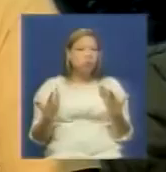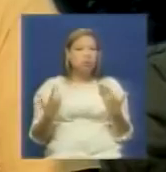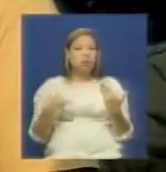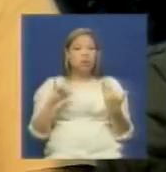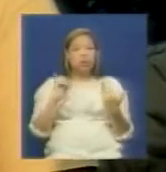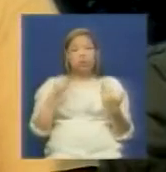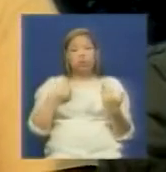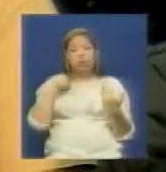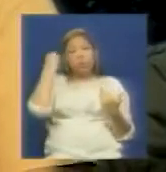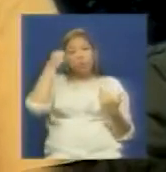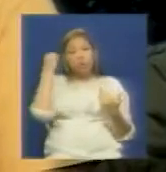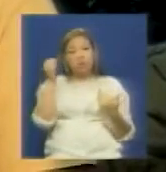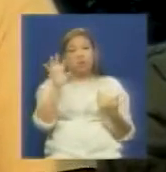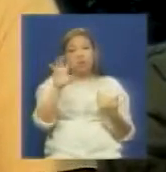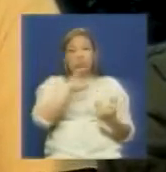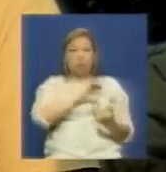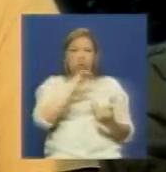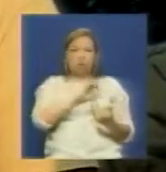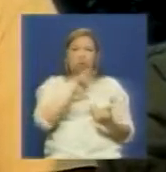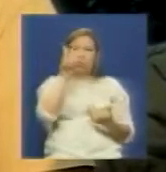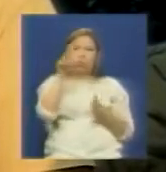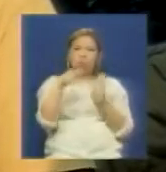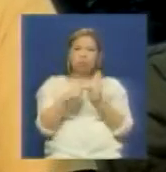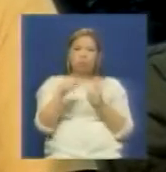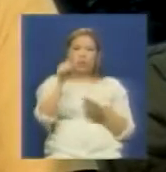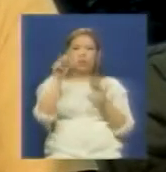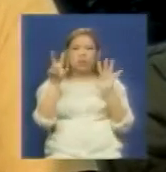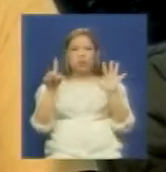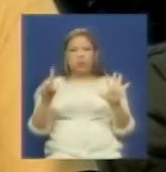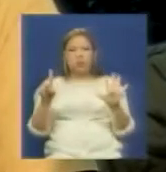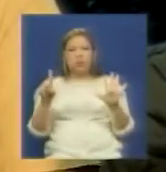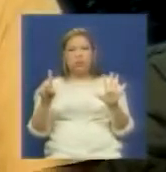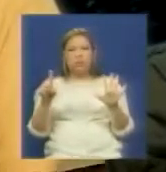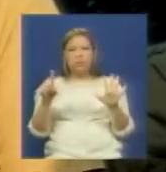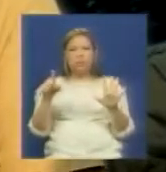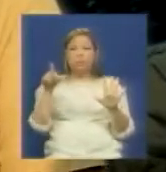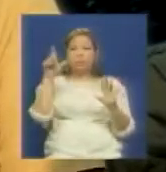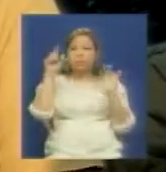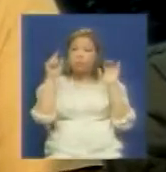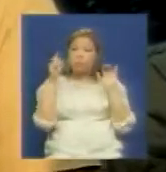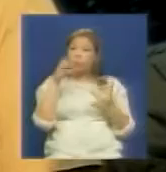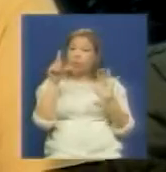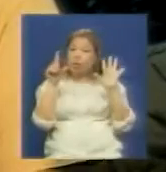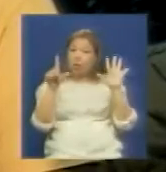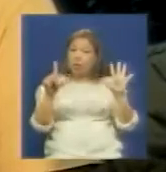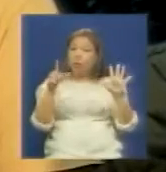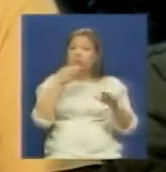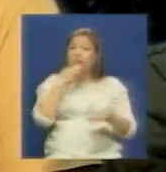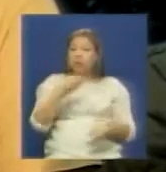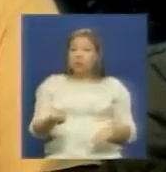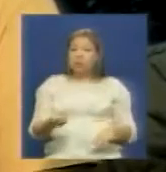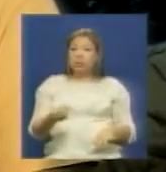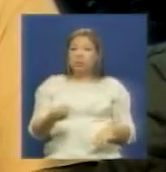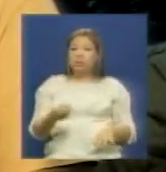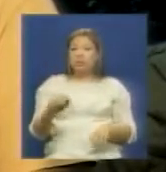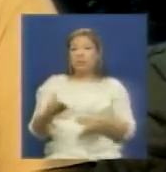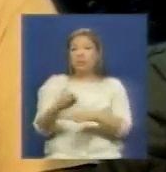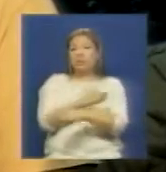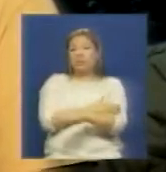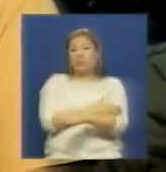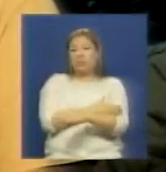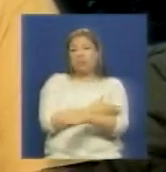2016 donde le damos a respuesta a la derecha donde el 6 de diciembre retrocedimos 78